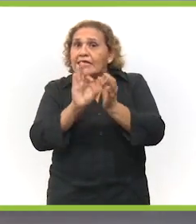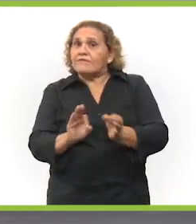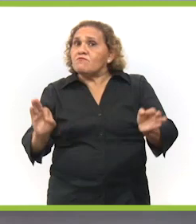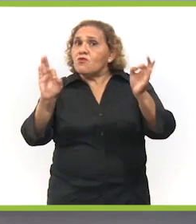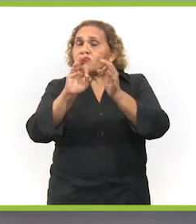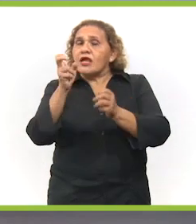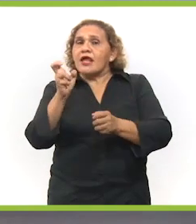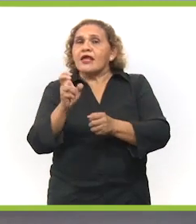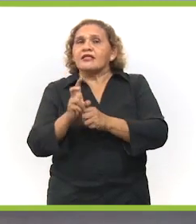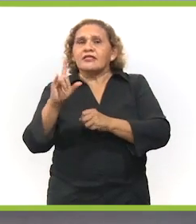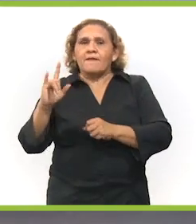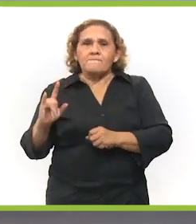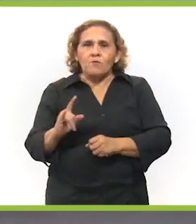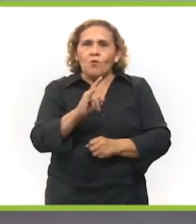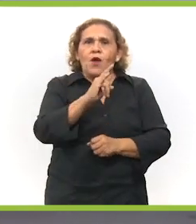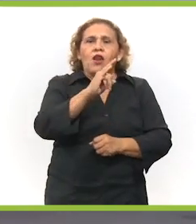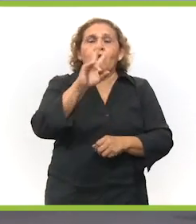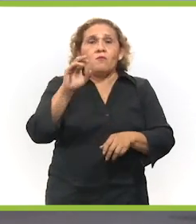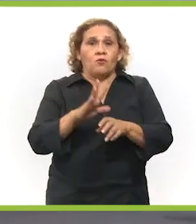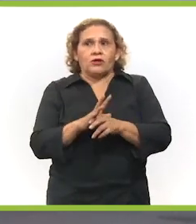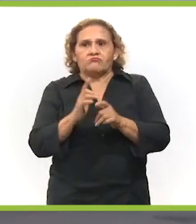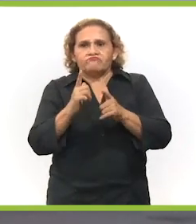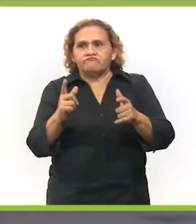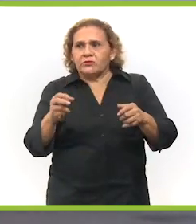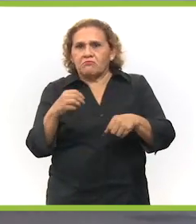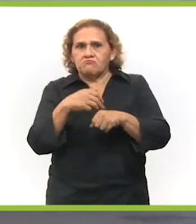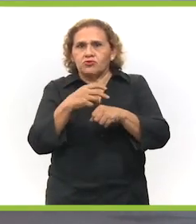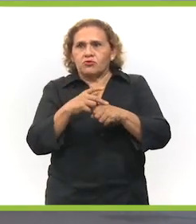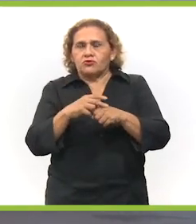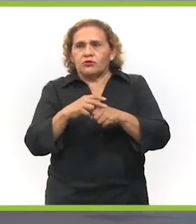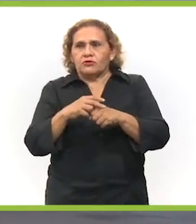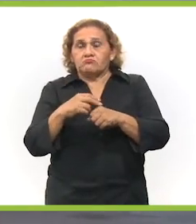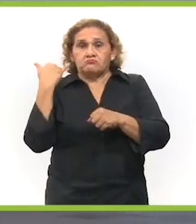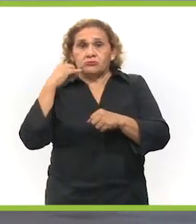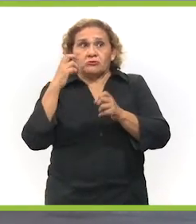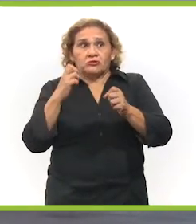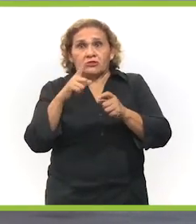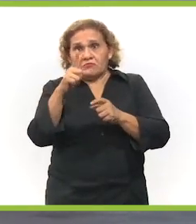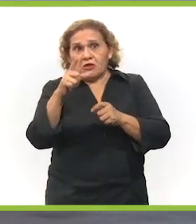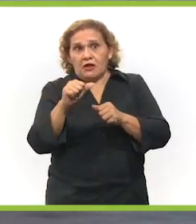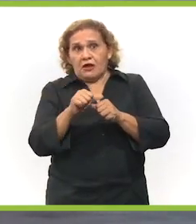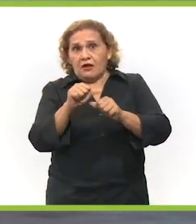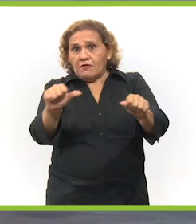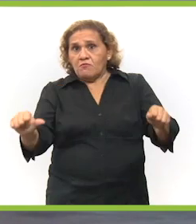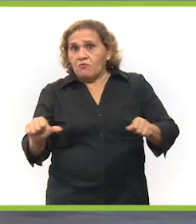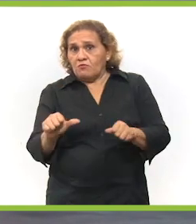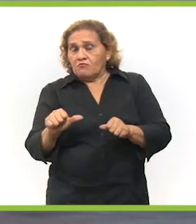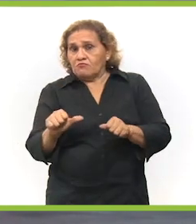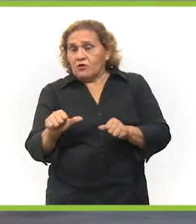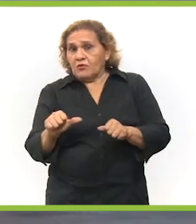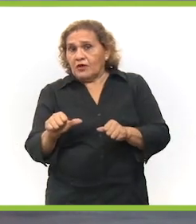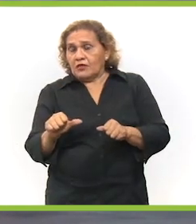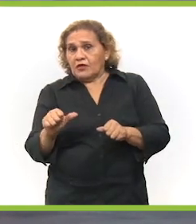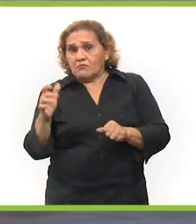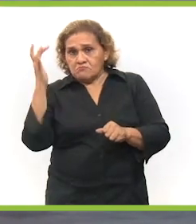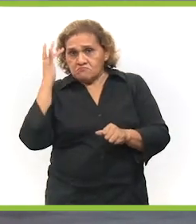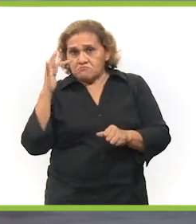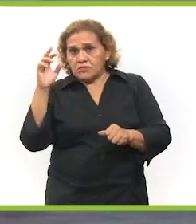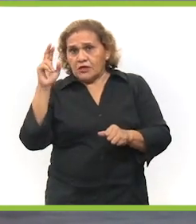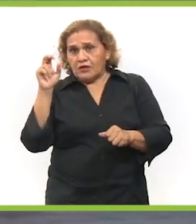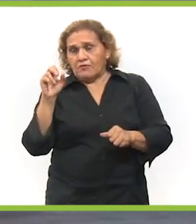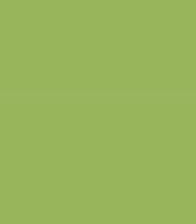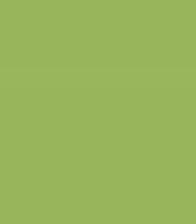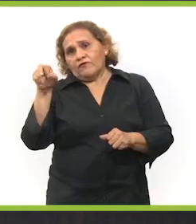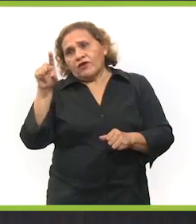Yucatán. ¿Por qué es importantísimo este vuelo a Oakland? Porque, pues, gran número de los migrantes yucatecos están en esa zona de San Francisco,